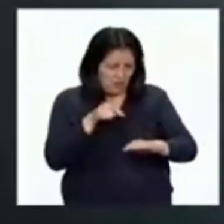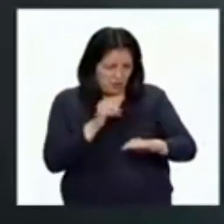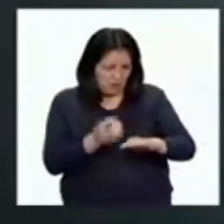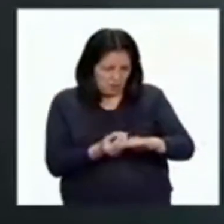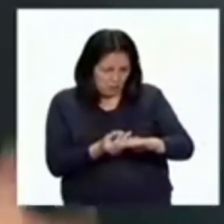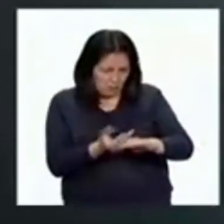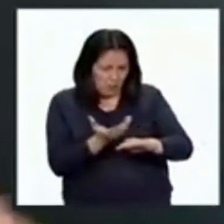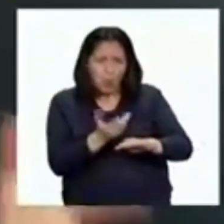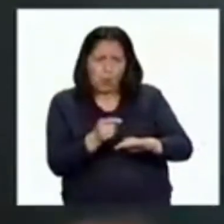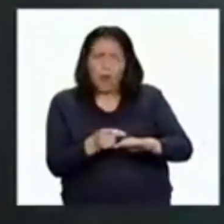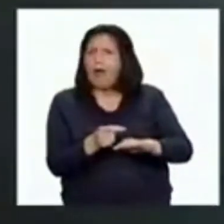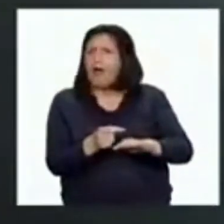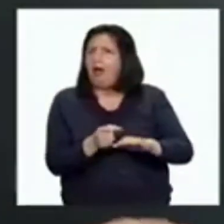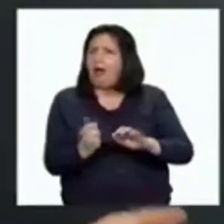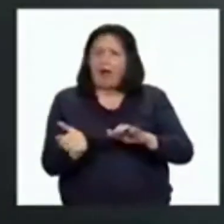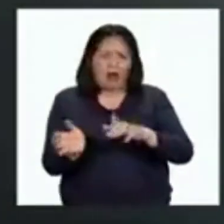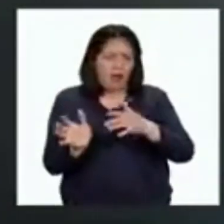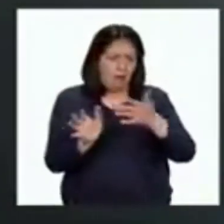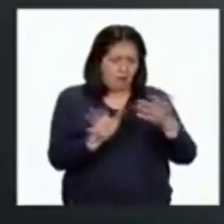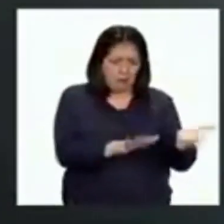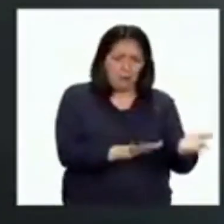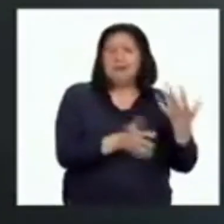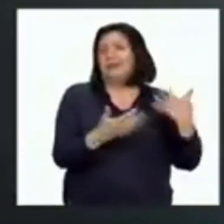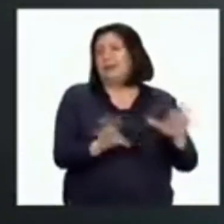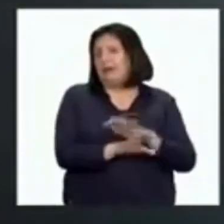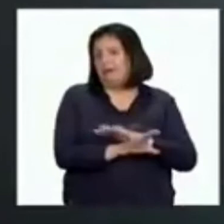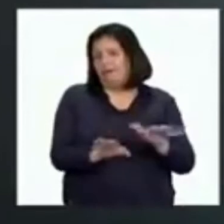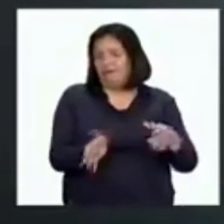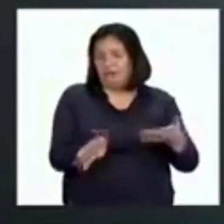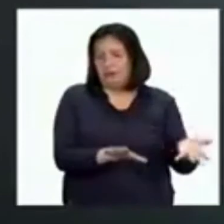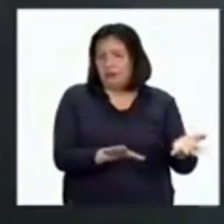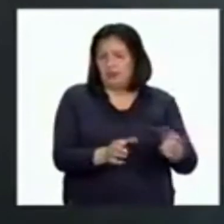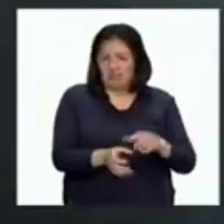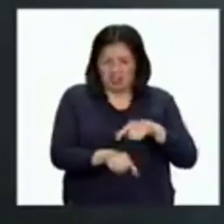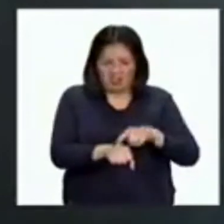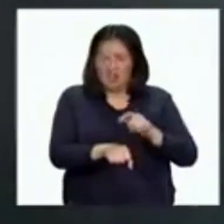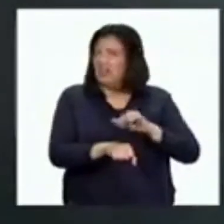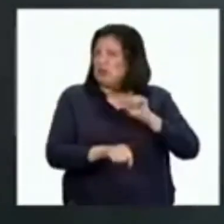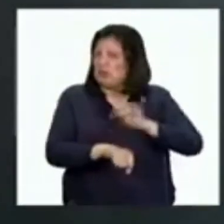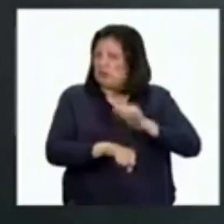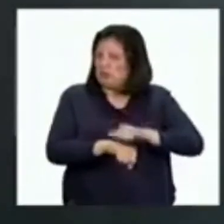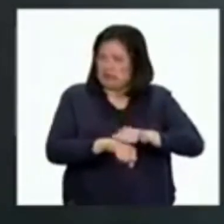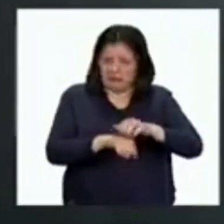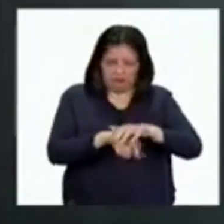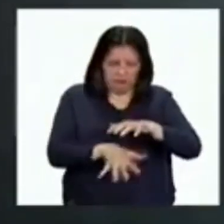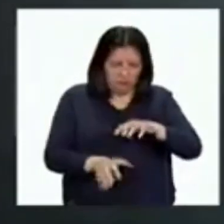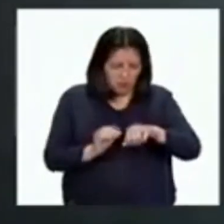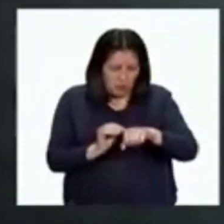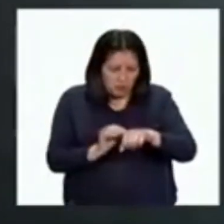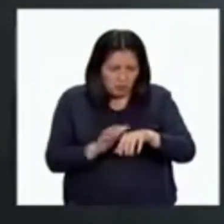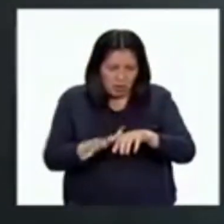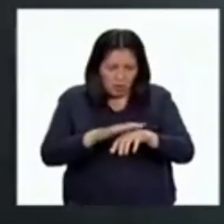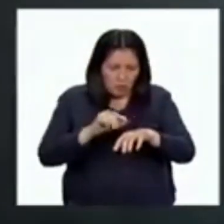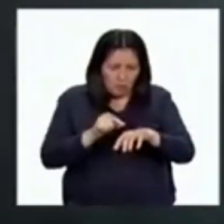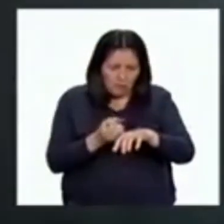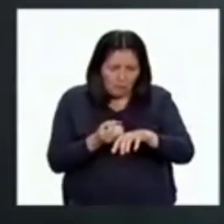resiliencia en su totalidad. El árbol cayó cumpliendo su ciclo de vida, y en medio de un tronco seco, un brote, se abre paso a